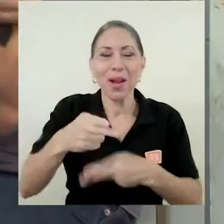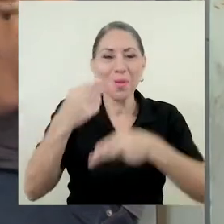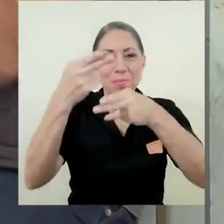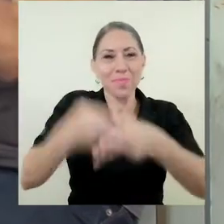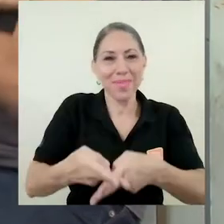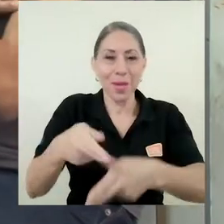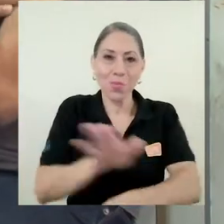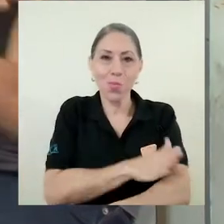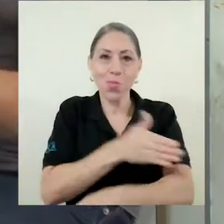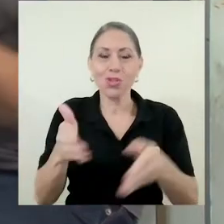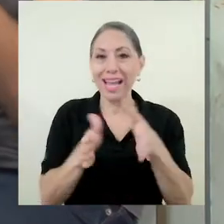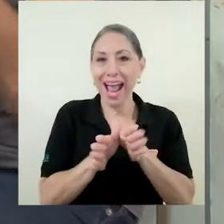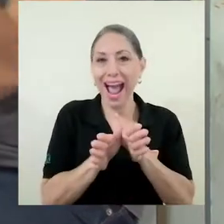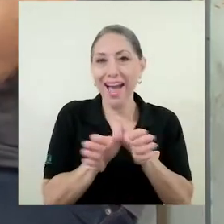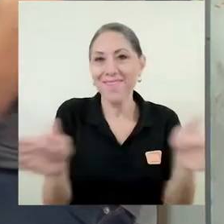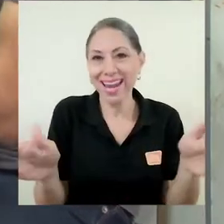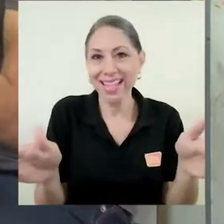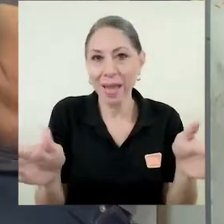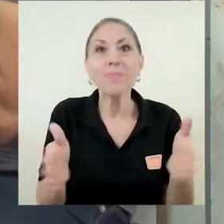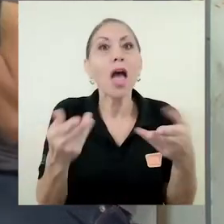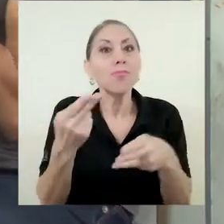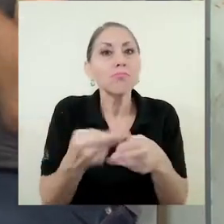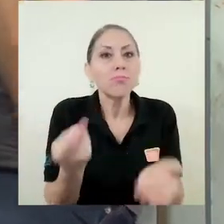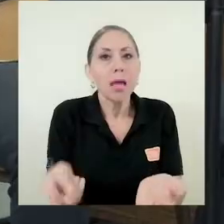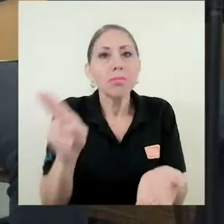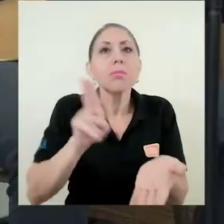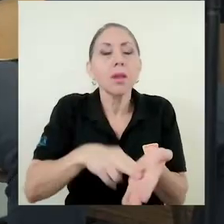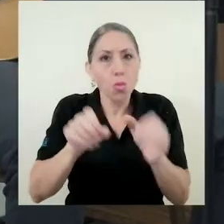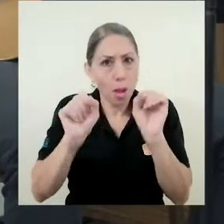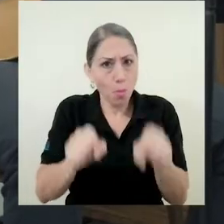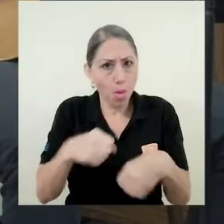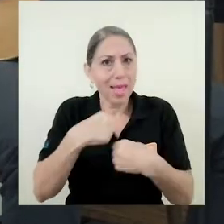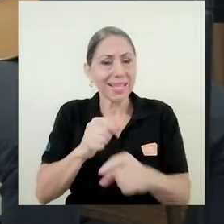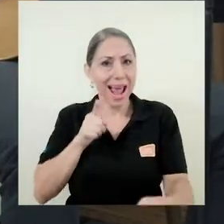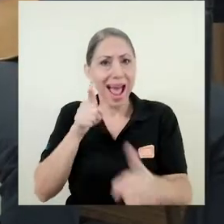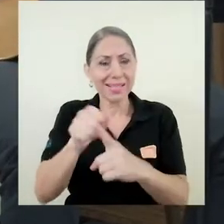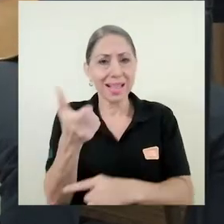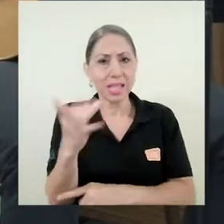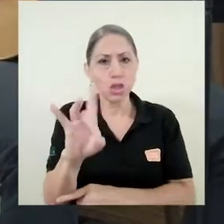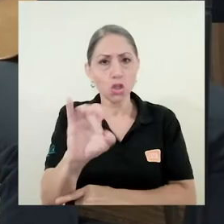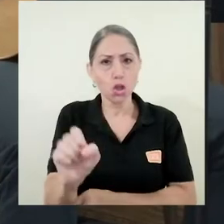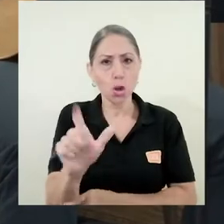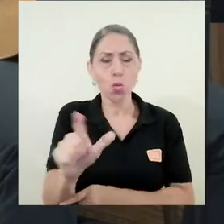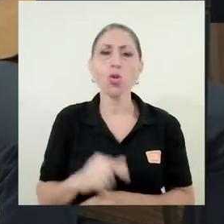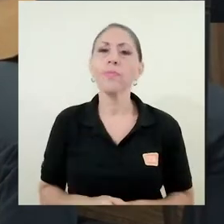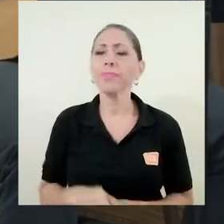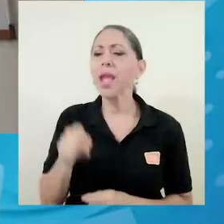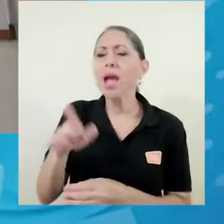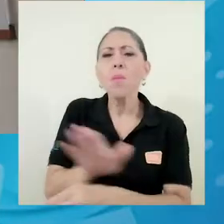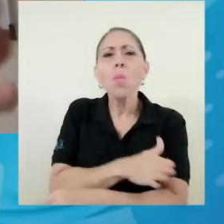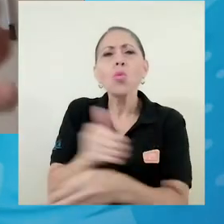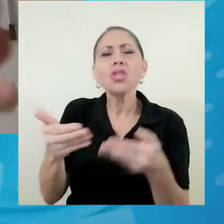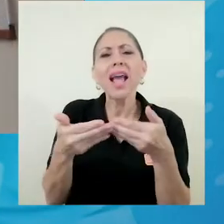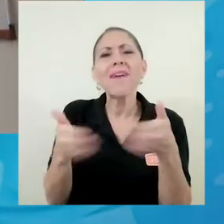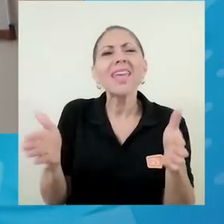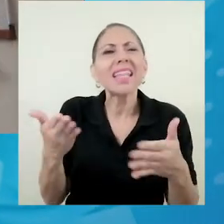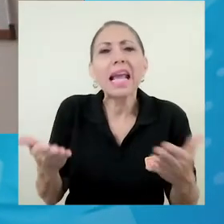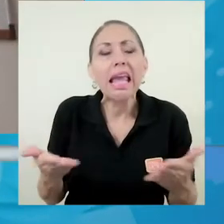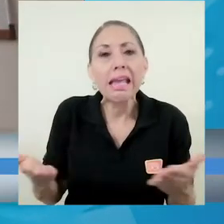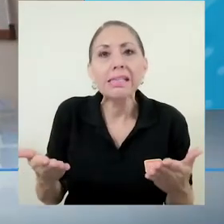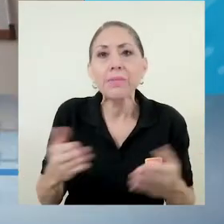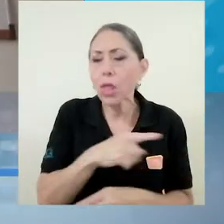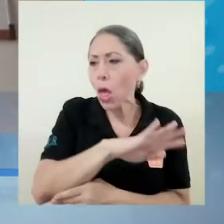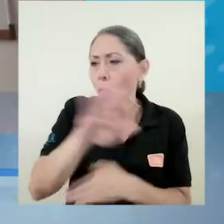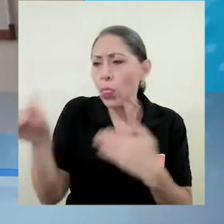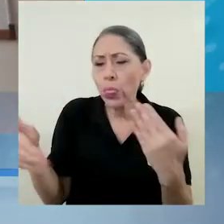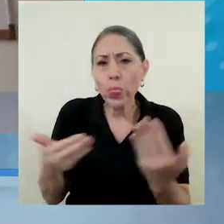llamado Música Abierta tiene matrícula disponible hasta el 18 de julio. Música Abierta es la formación para todas